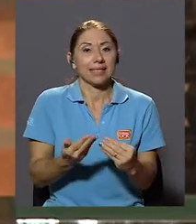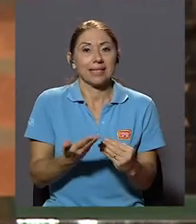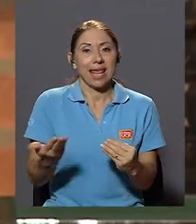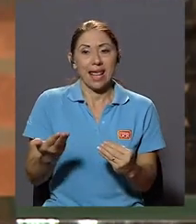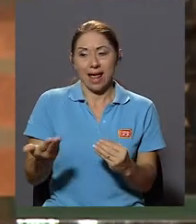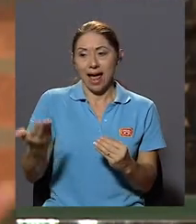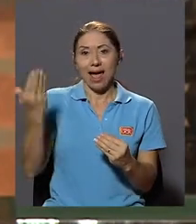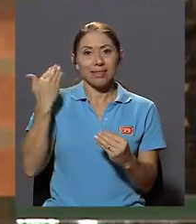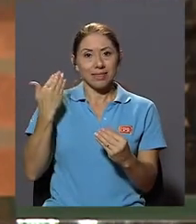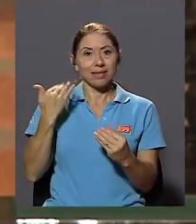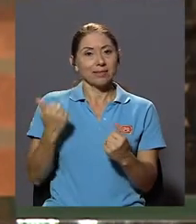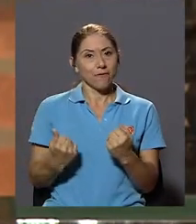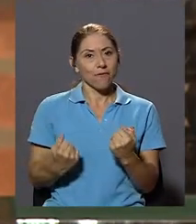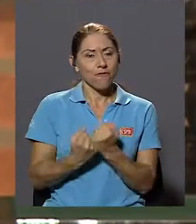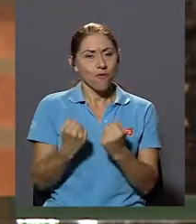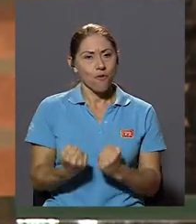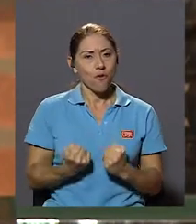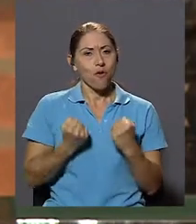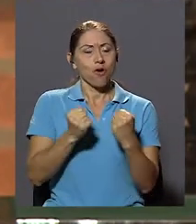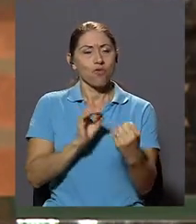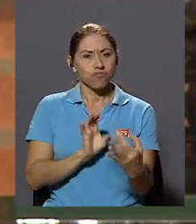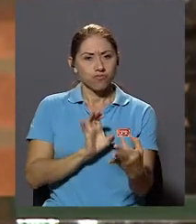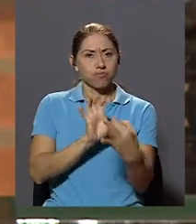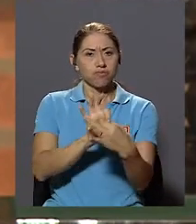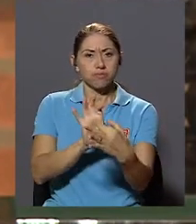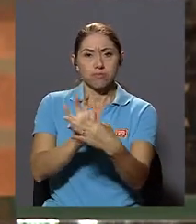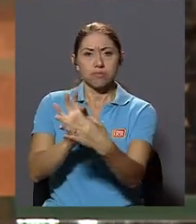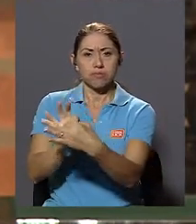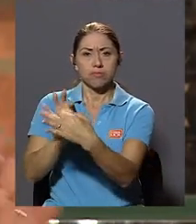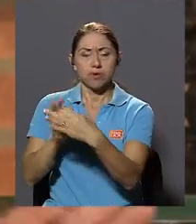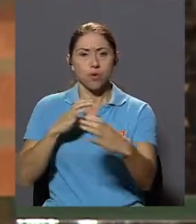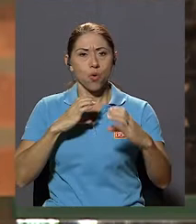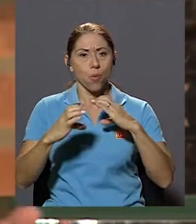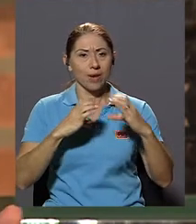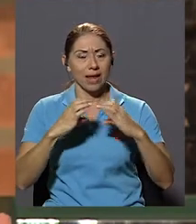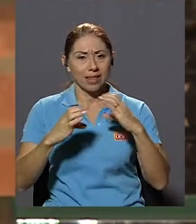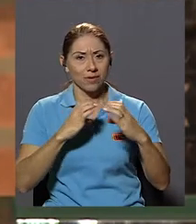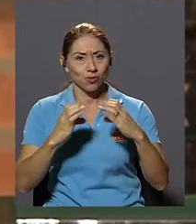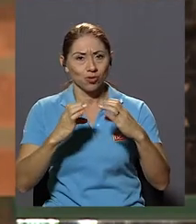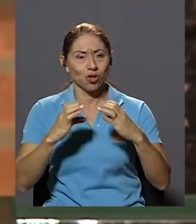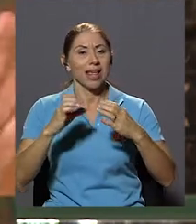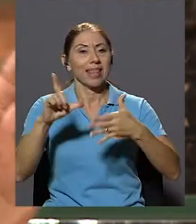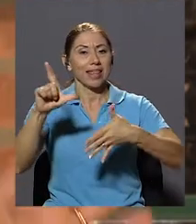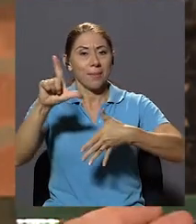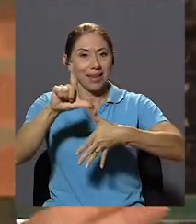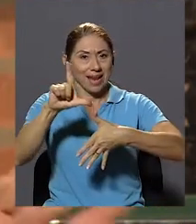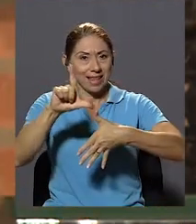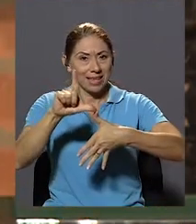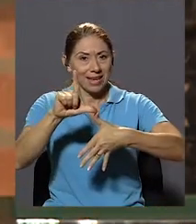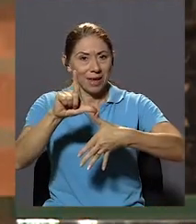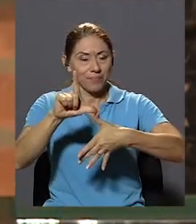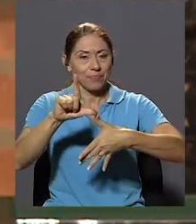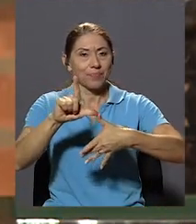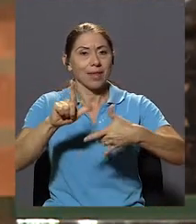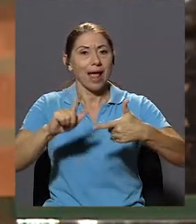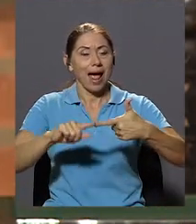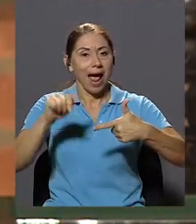lazos y los vínculos comunicativos Entre América Latina Asia